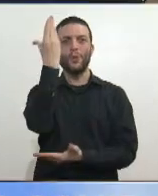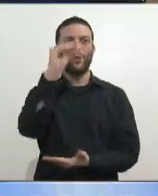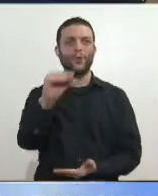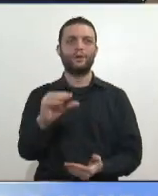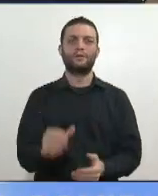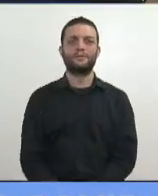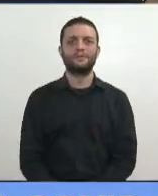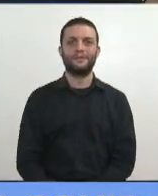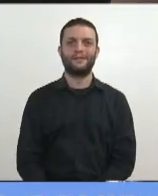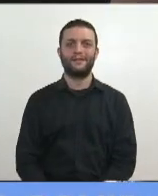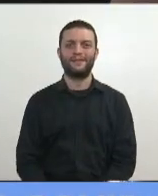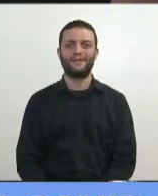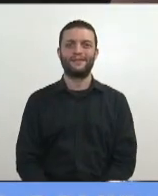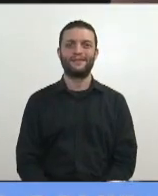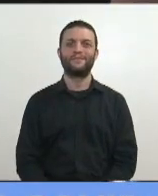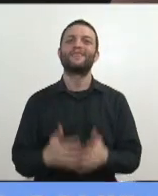Gracias, Presidenta.